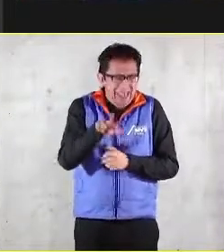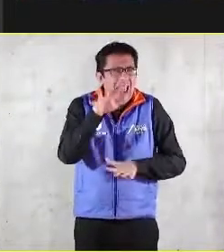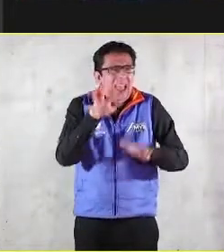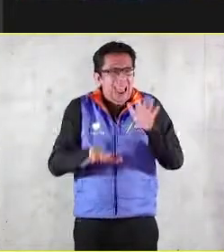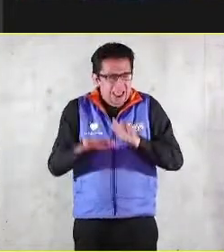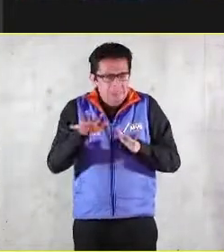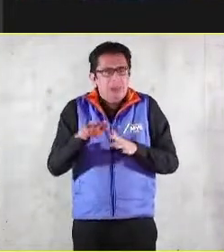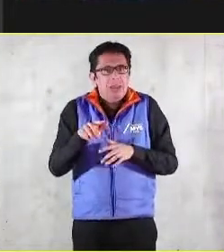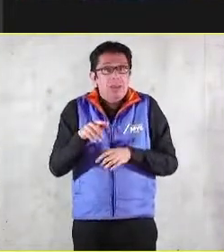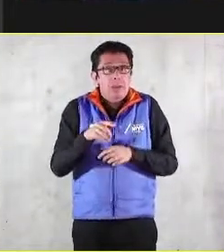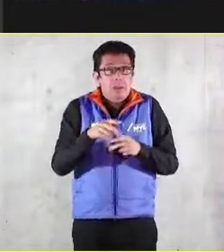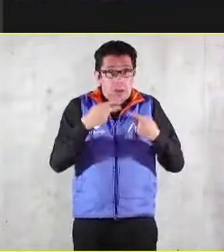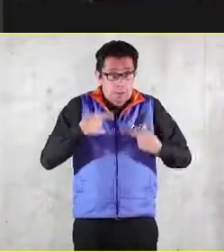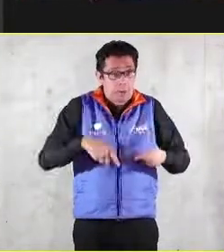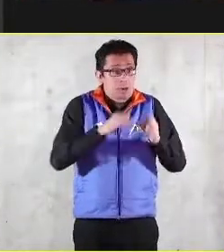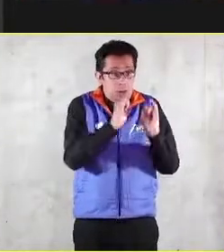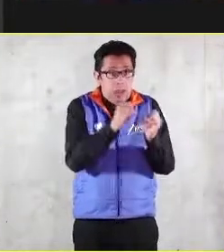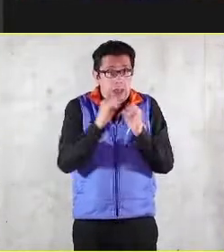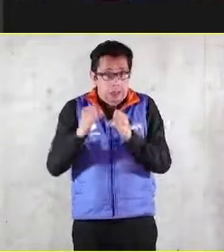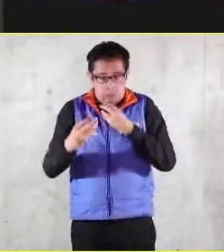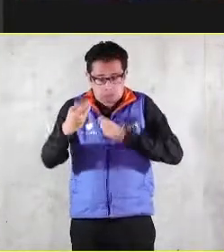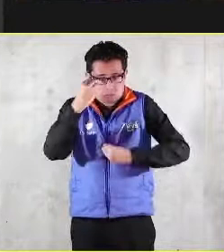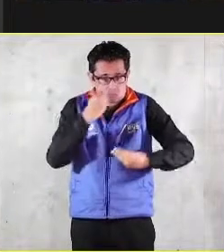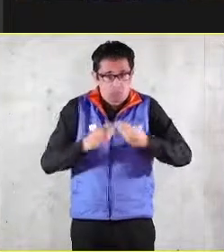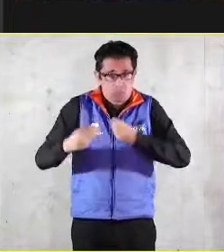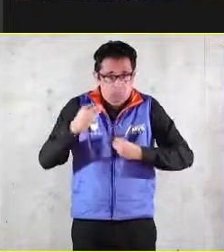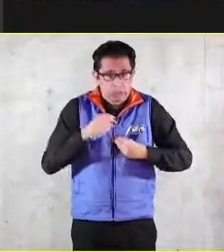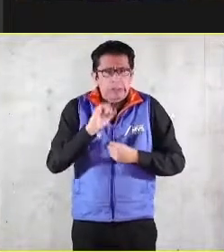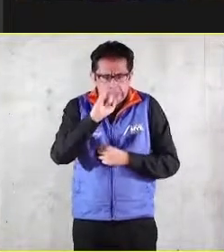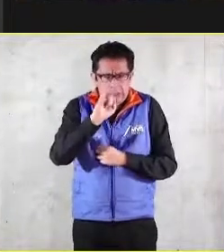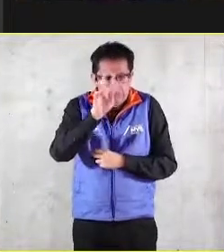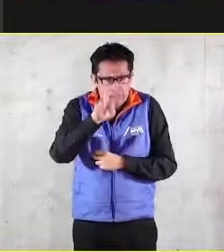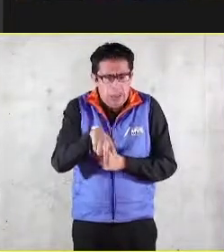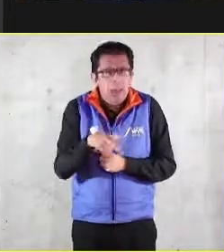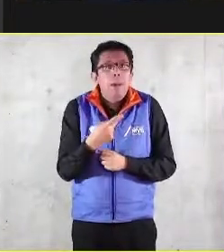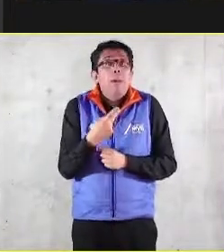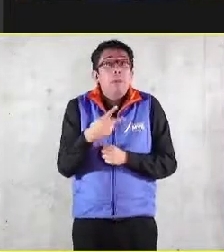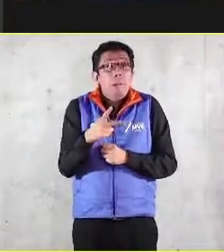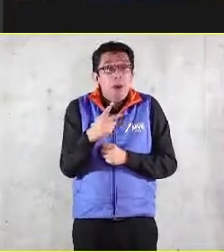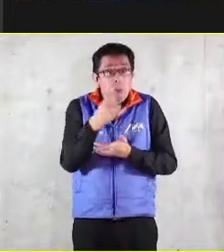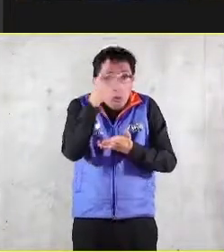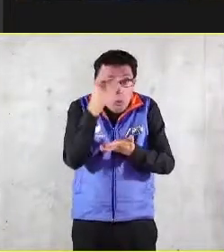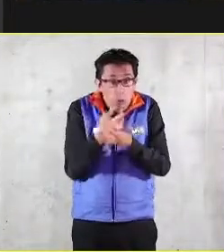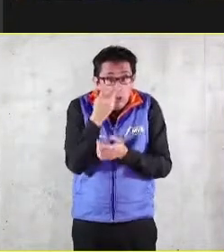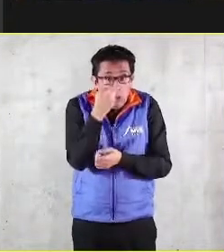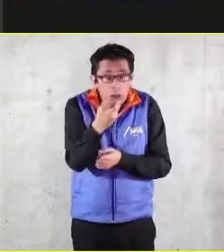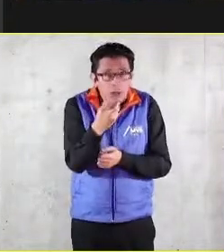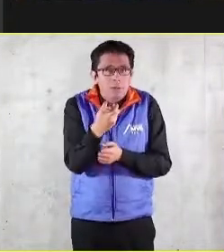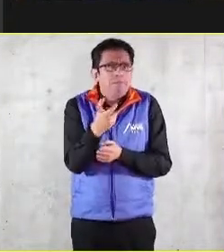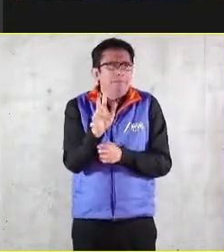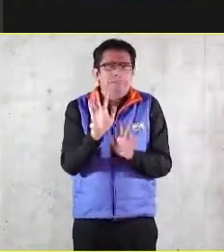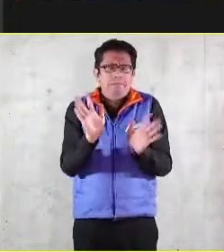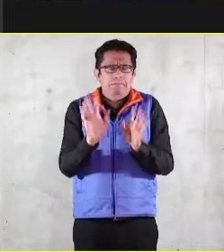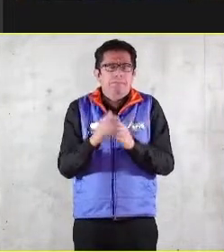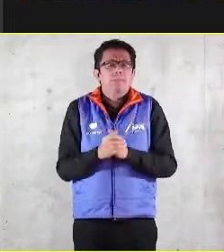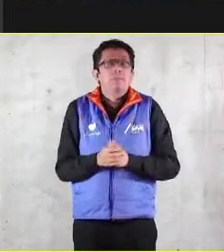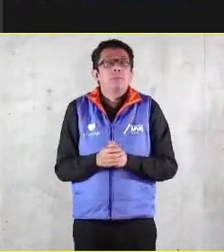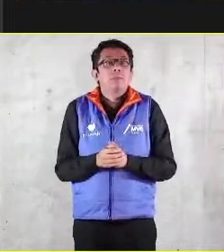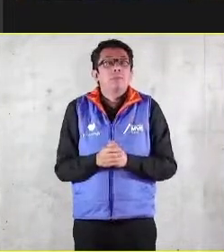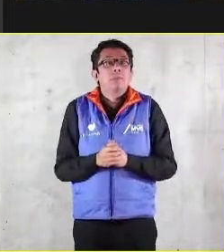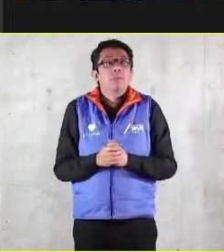que nos forjamos a nosotros mismos en todas estas dimensiones pero no solo en la medida en la que